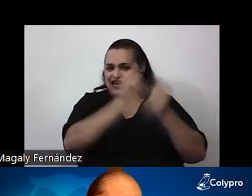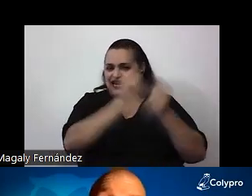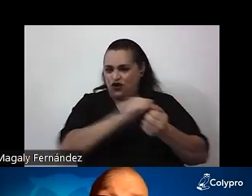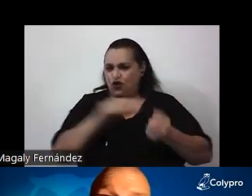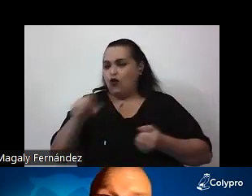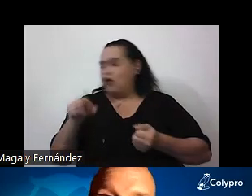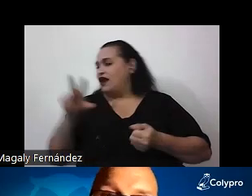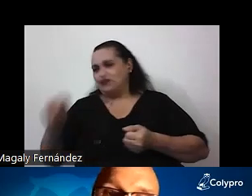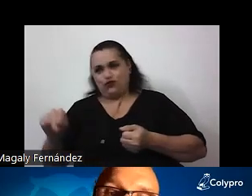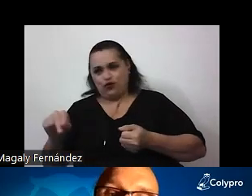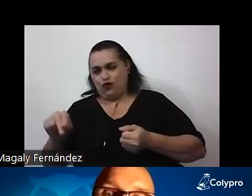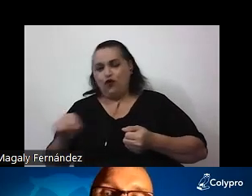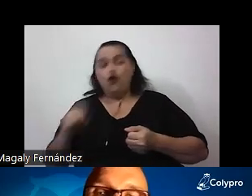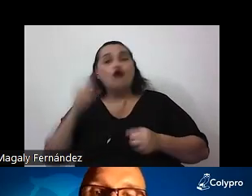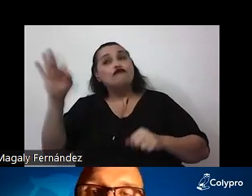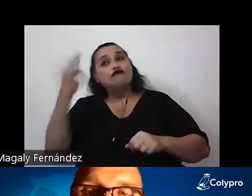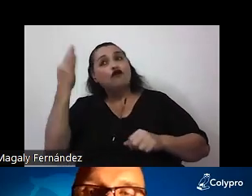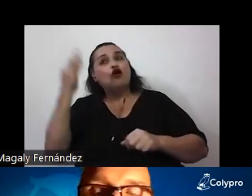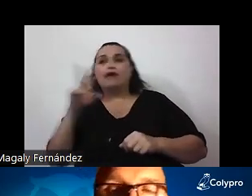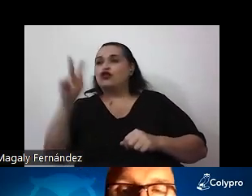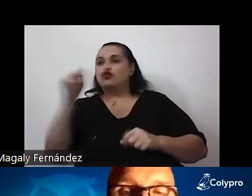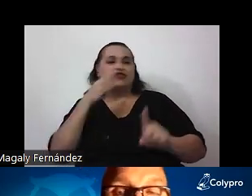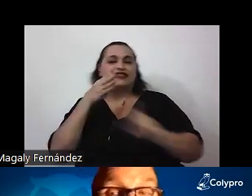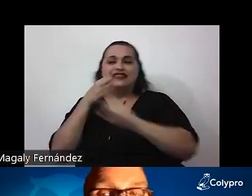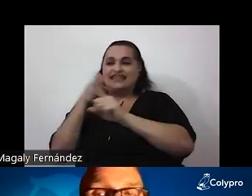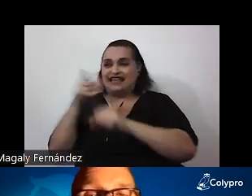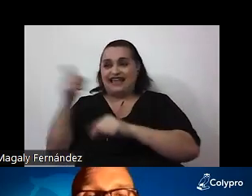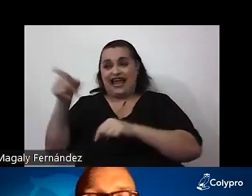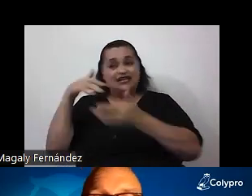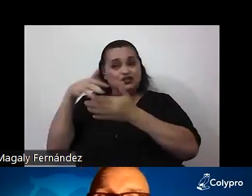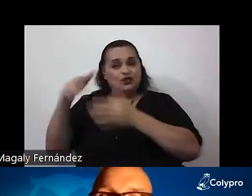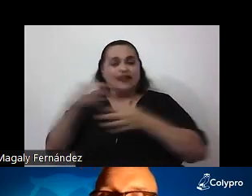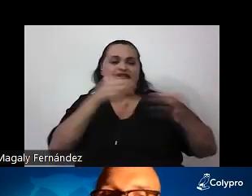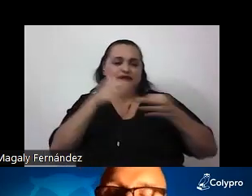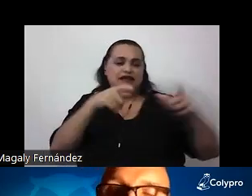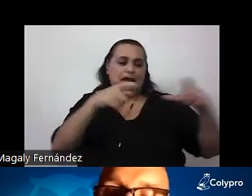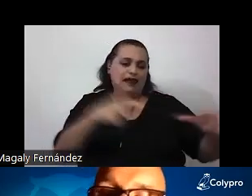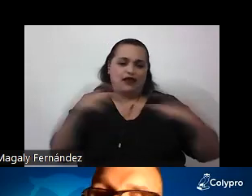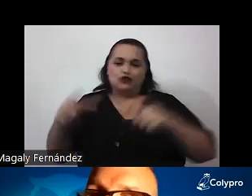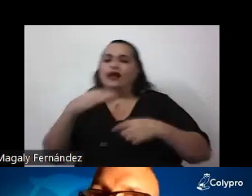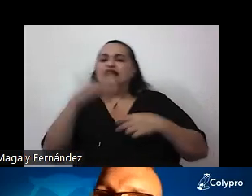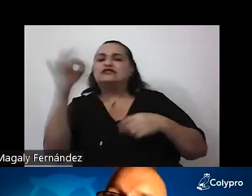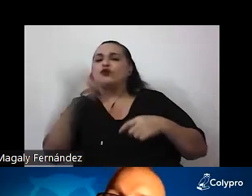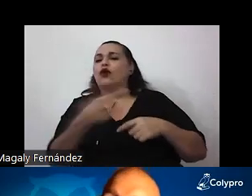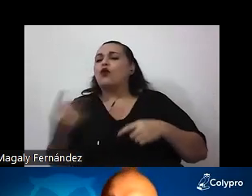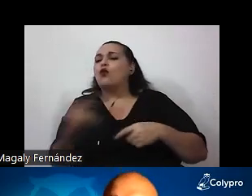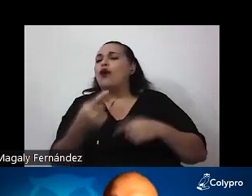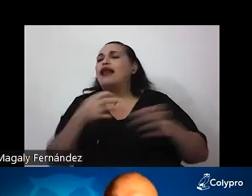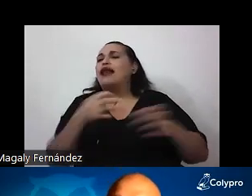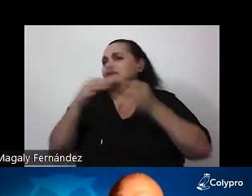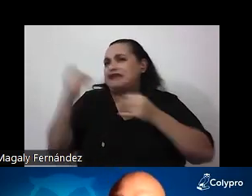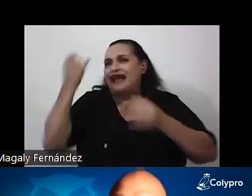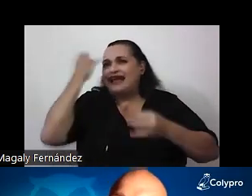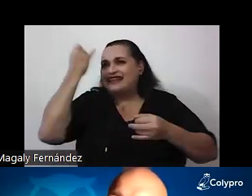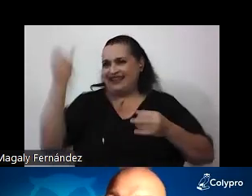indirecto de hacer que él o la estudiante explicite sus ideas sobre el tema hacemos